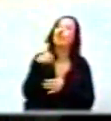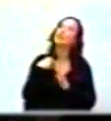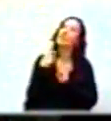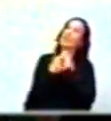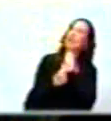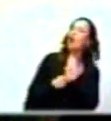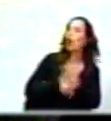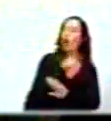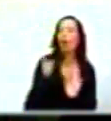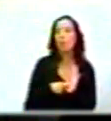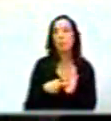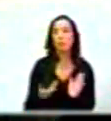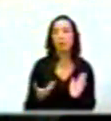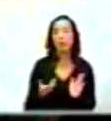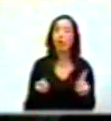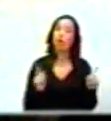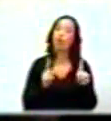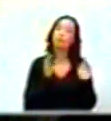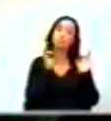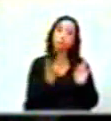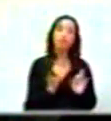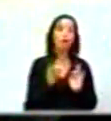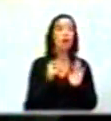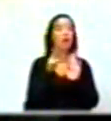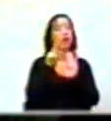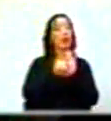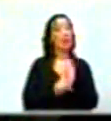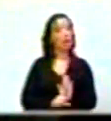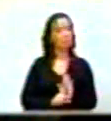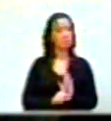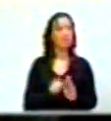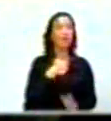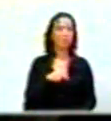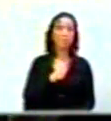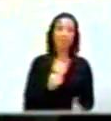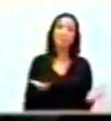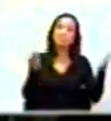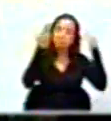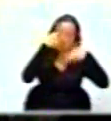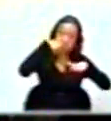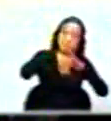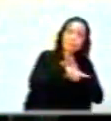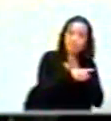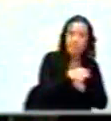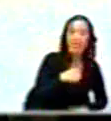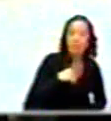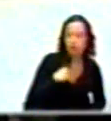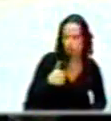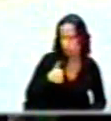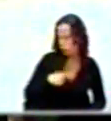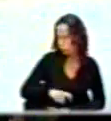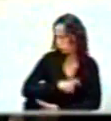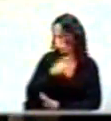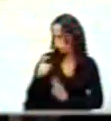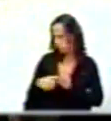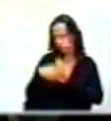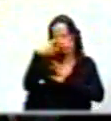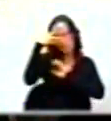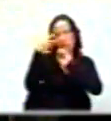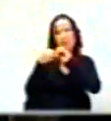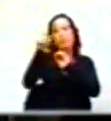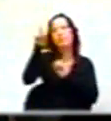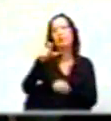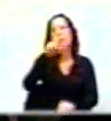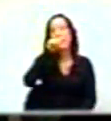y solamente de las formalidades legales. Aquí hay algo más de fondo y estoy plenamente de acuerdo con el senador